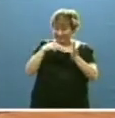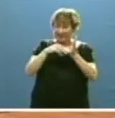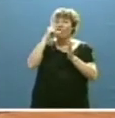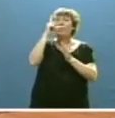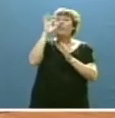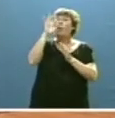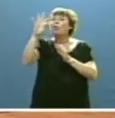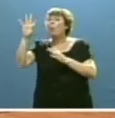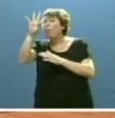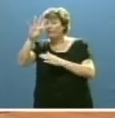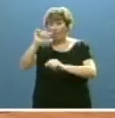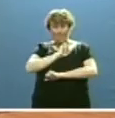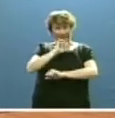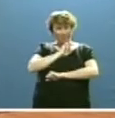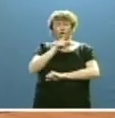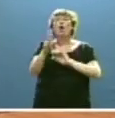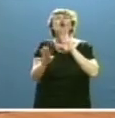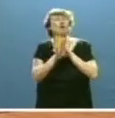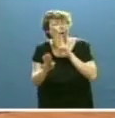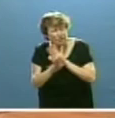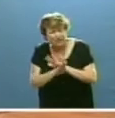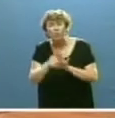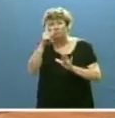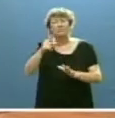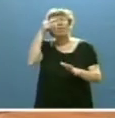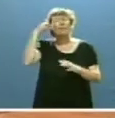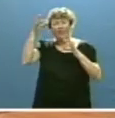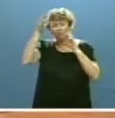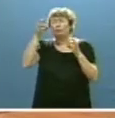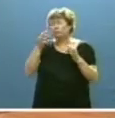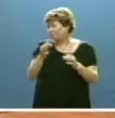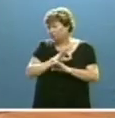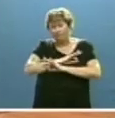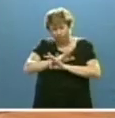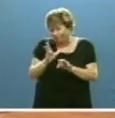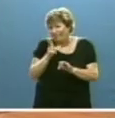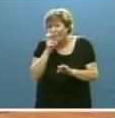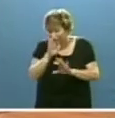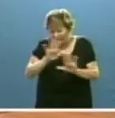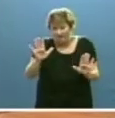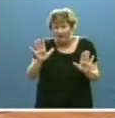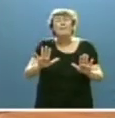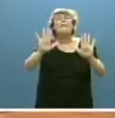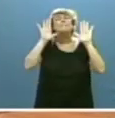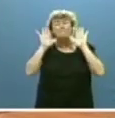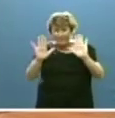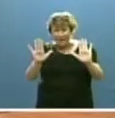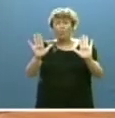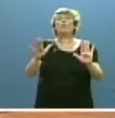sigue siendo, sin duda alguna, un dato pésimo, un dato muy malo, aunque supone